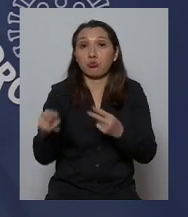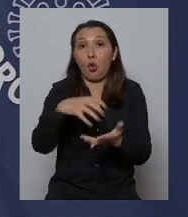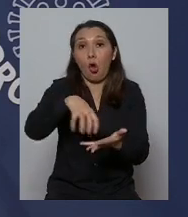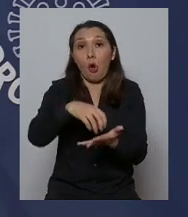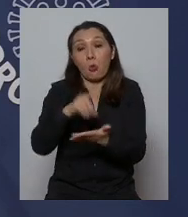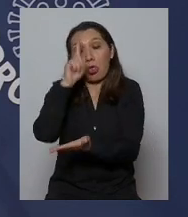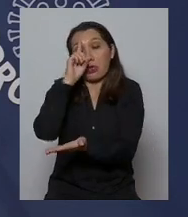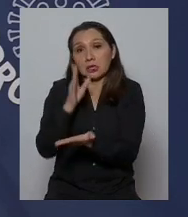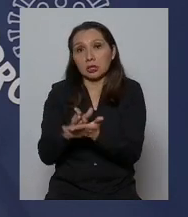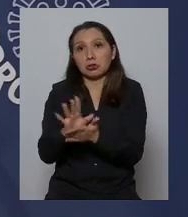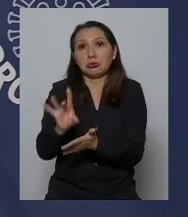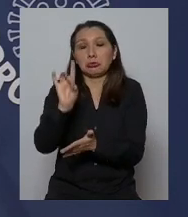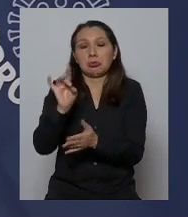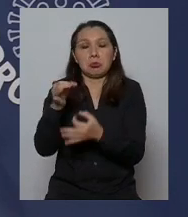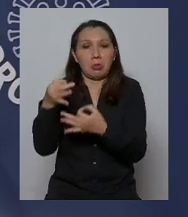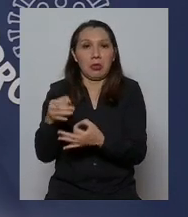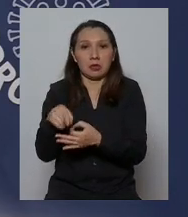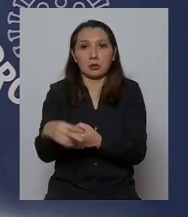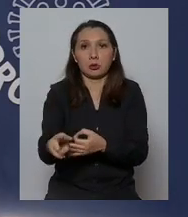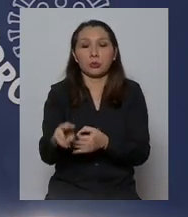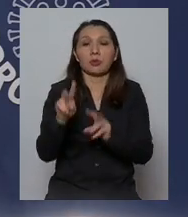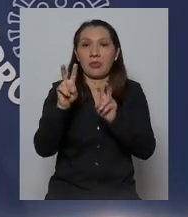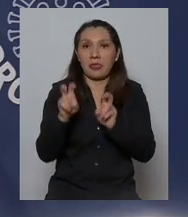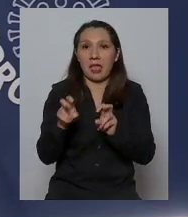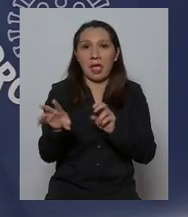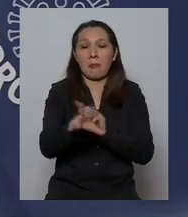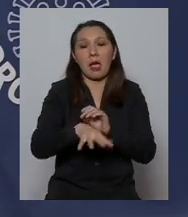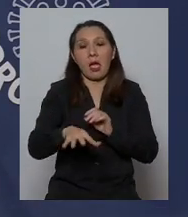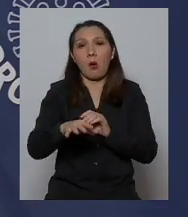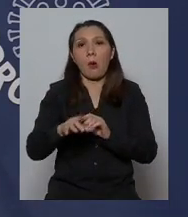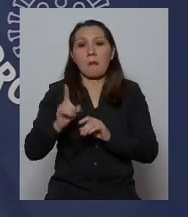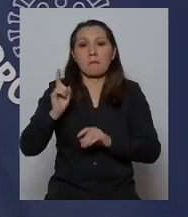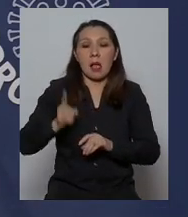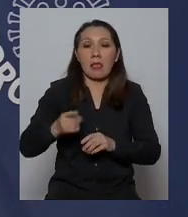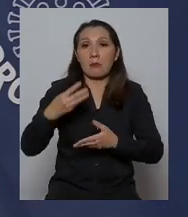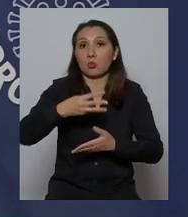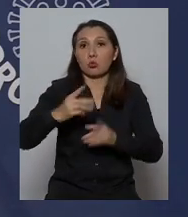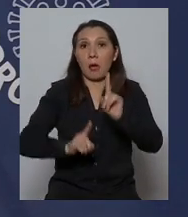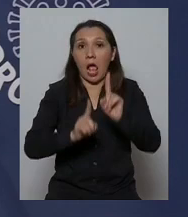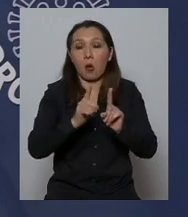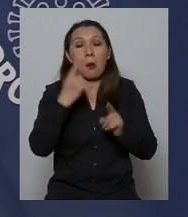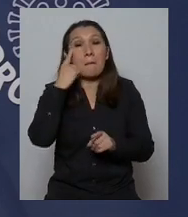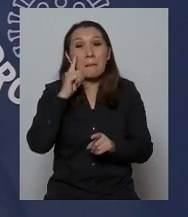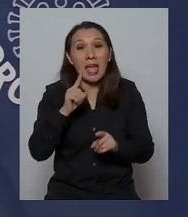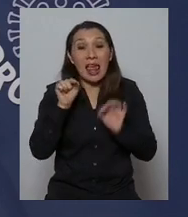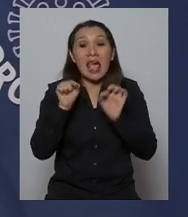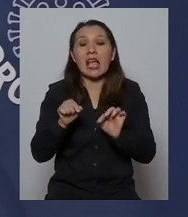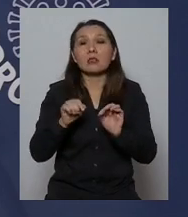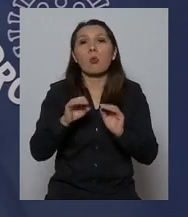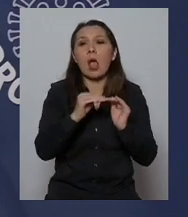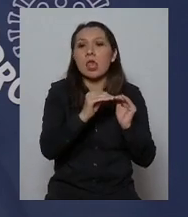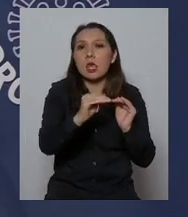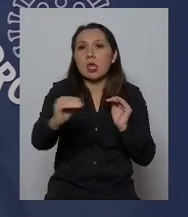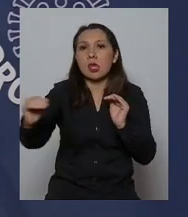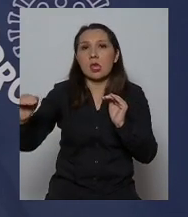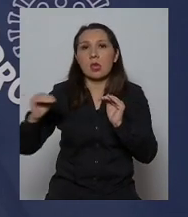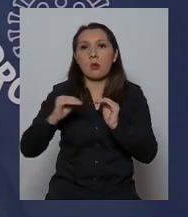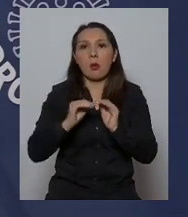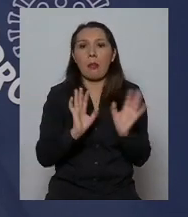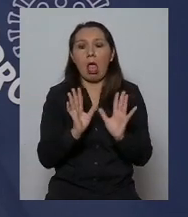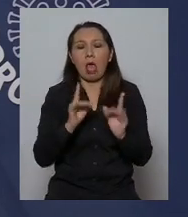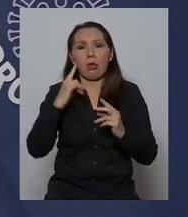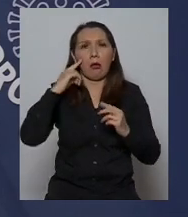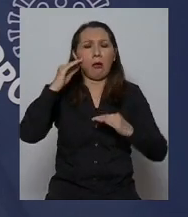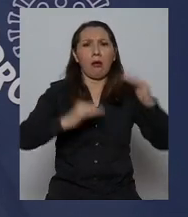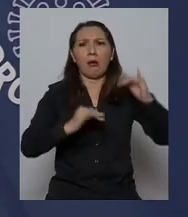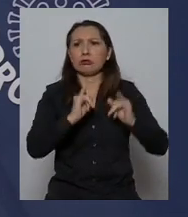decisiones independientes en esta materia determinados municipios pero que este sea el estándar para no